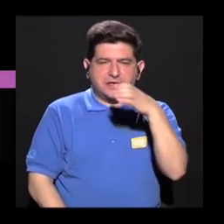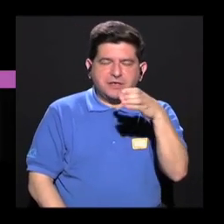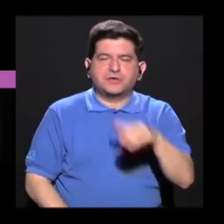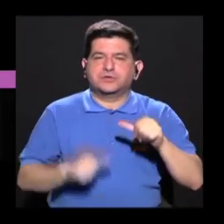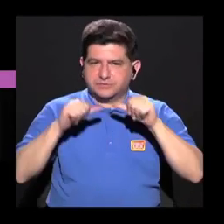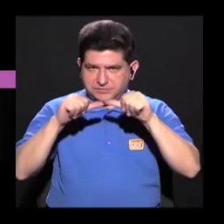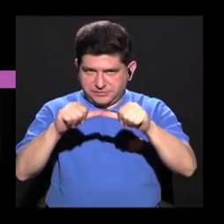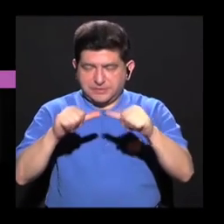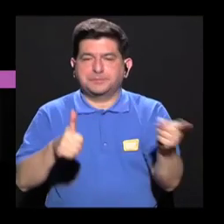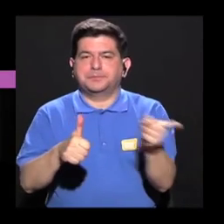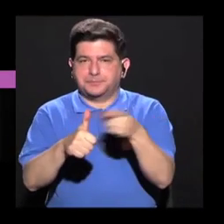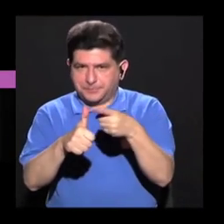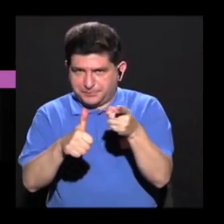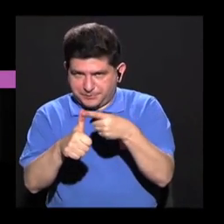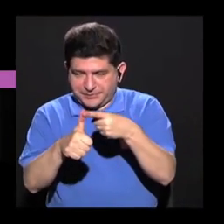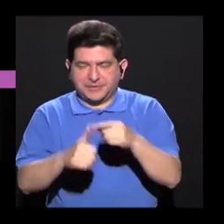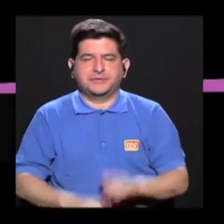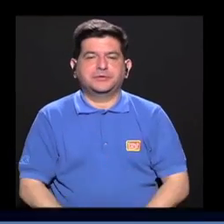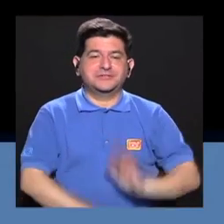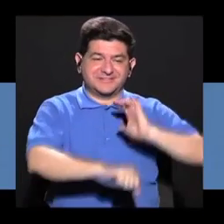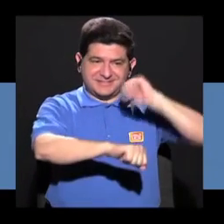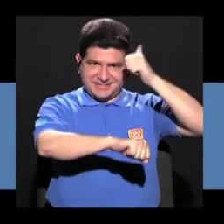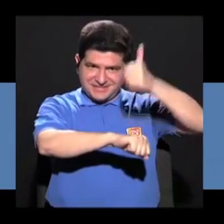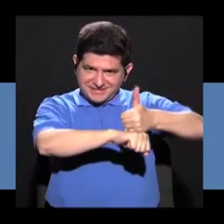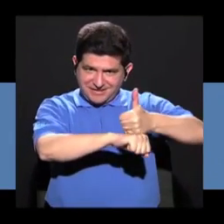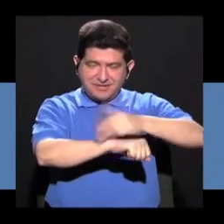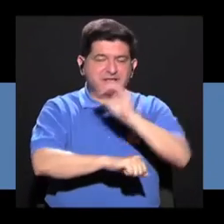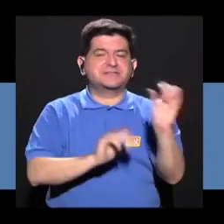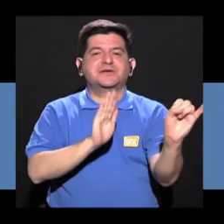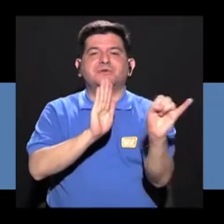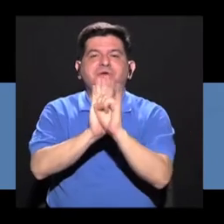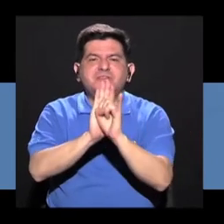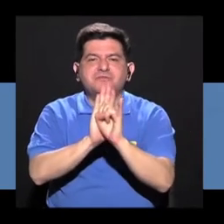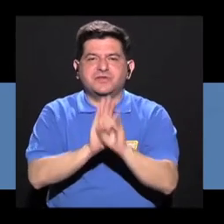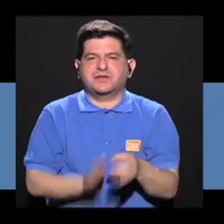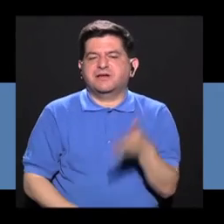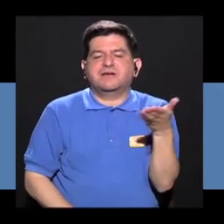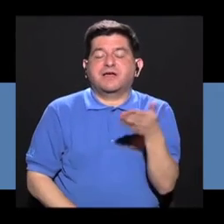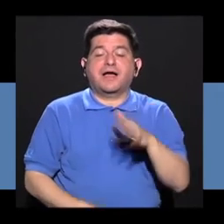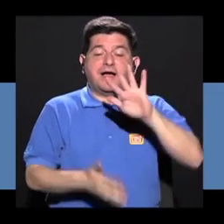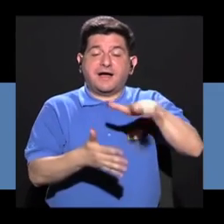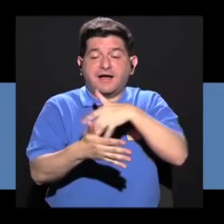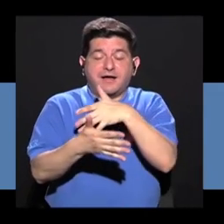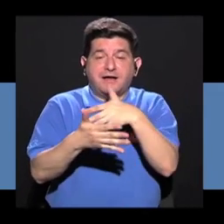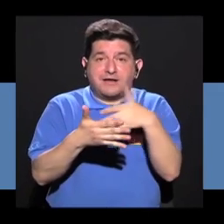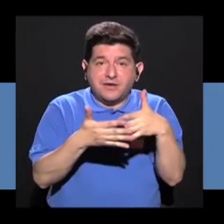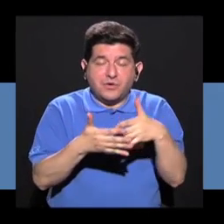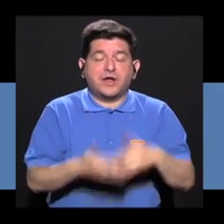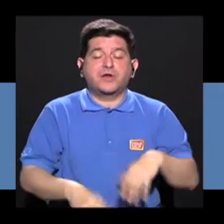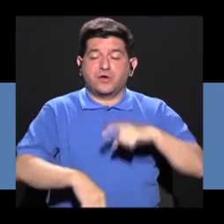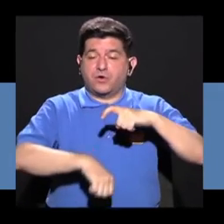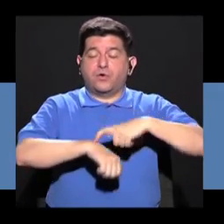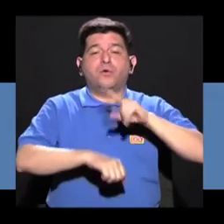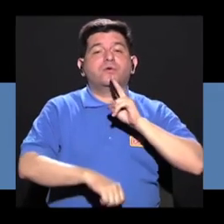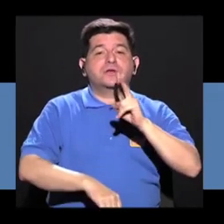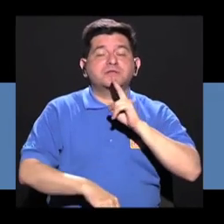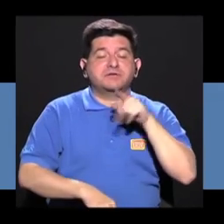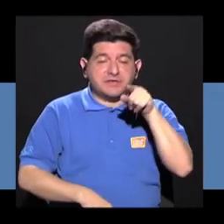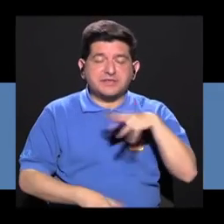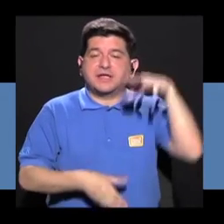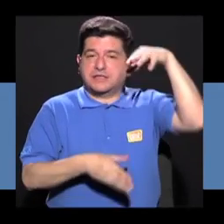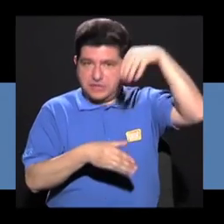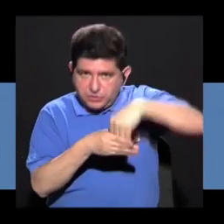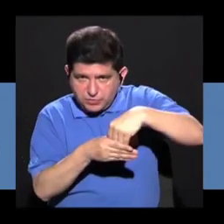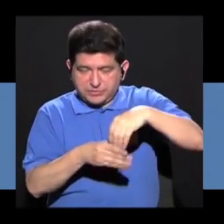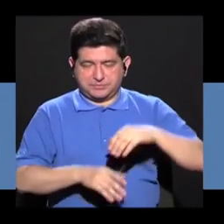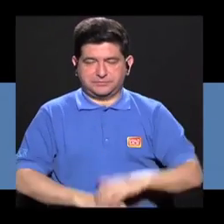algunas recomendaciones. Primero, establecer o identificar qué horas reales podría